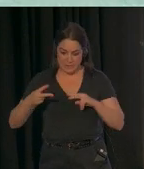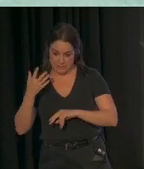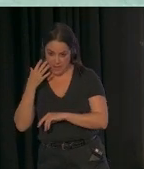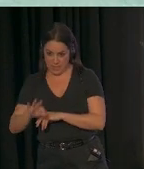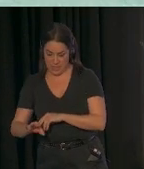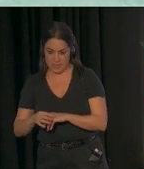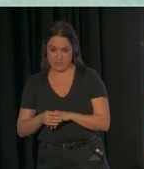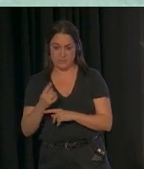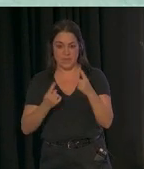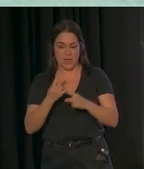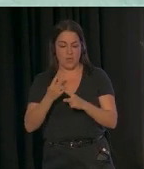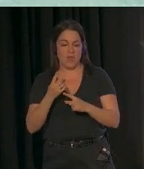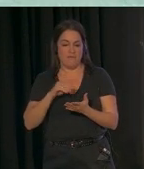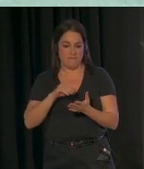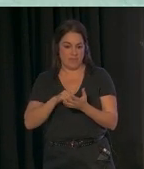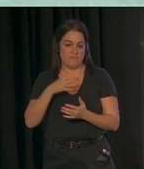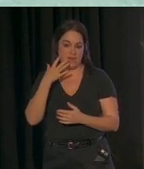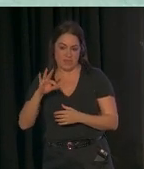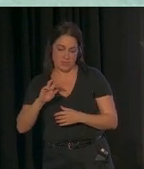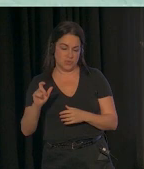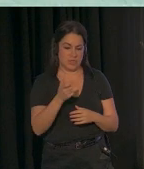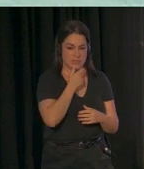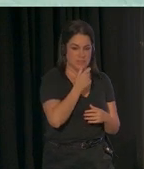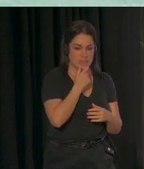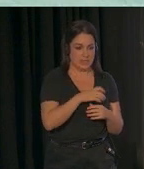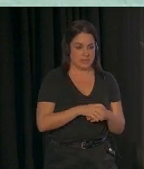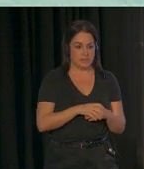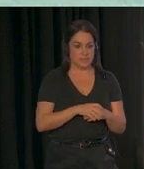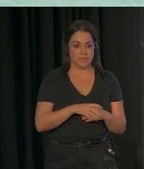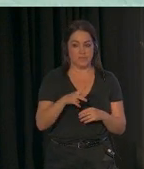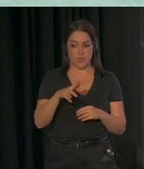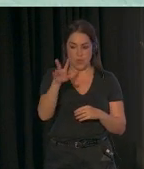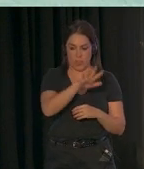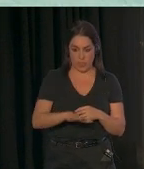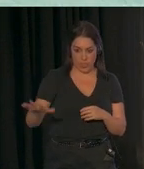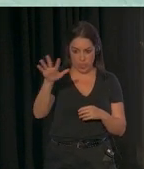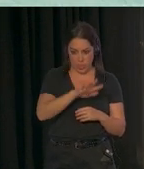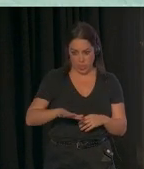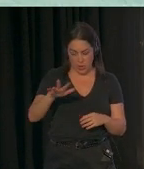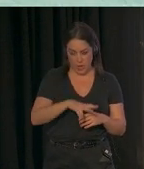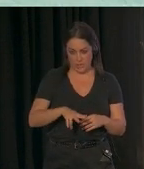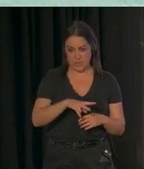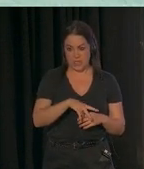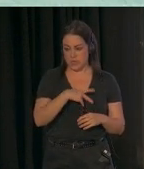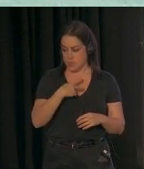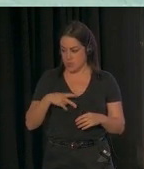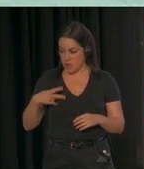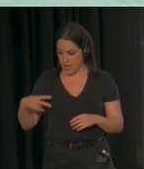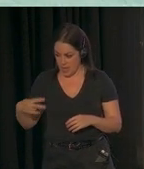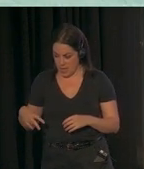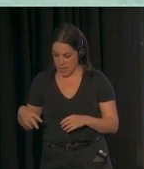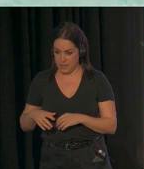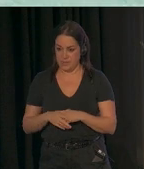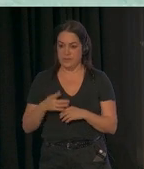imparte en francés y otras veces en inglés. Y también en dos zonas de Noruega, se ha traducido también al noruego,